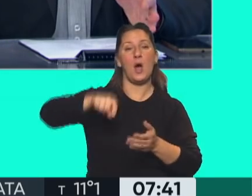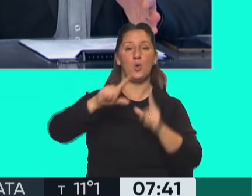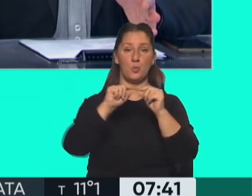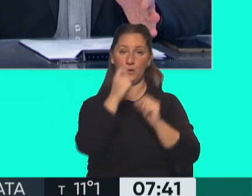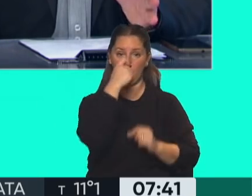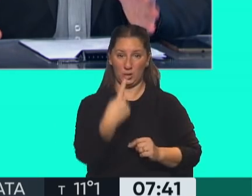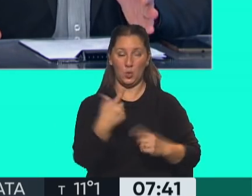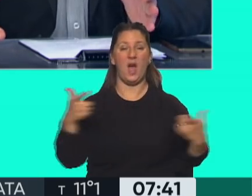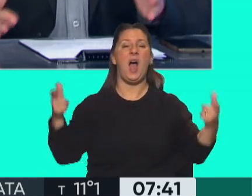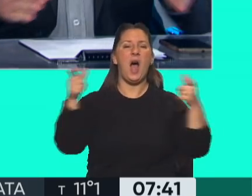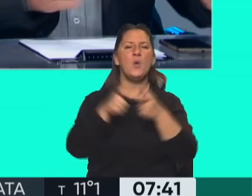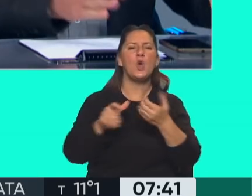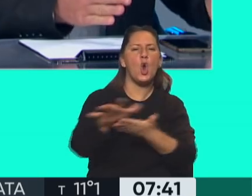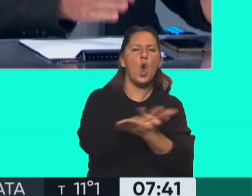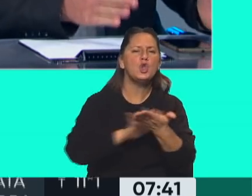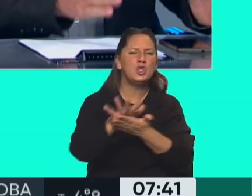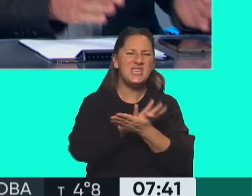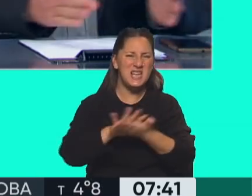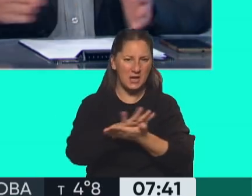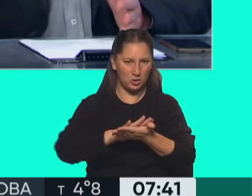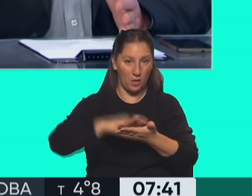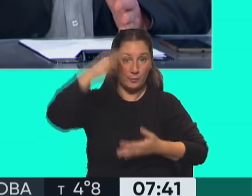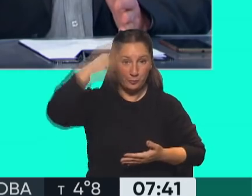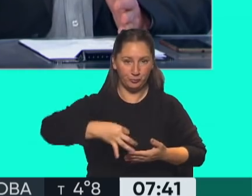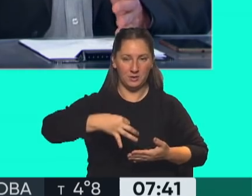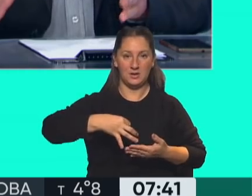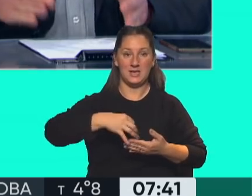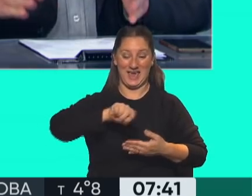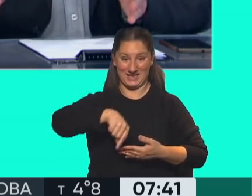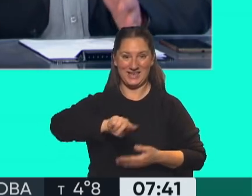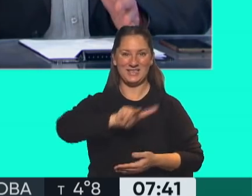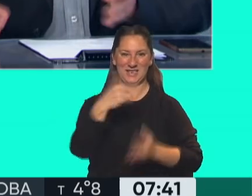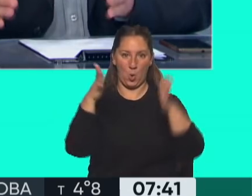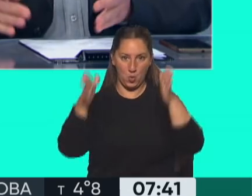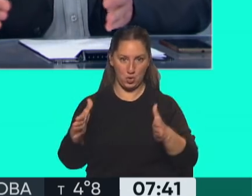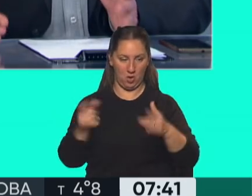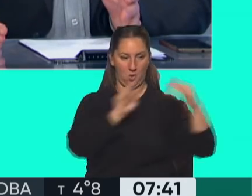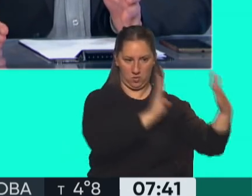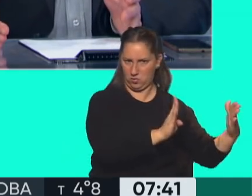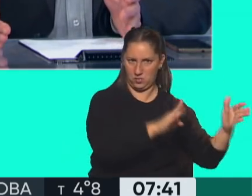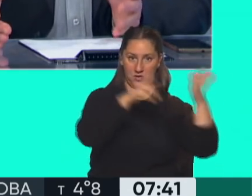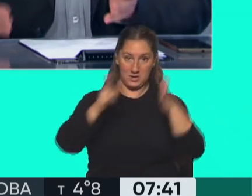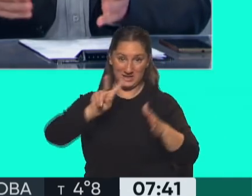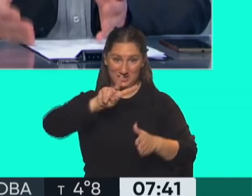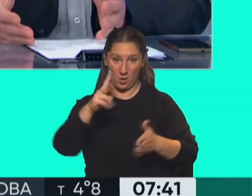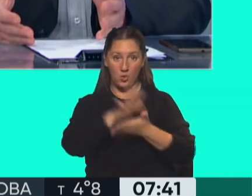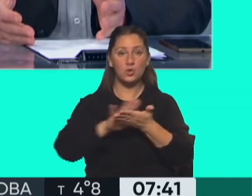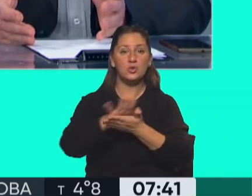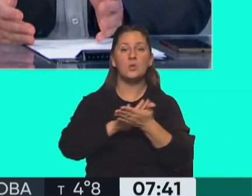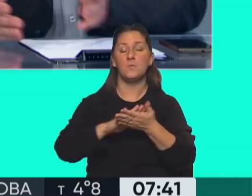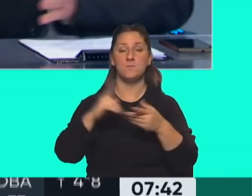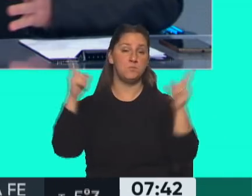Es una audiencia de conciliación, en realidad es el segundo paso de un mecanismo para solucionar una